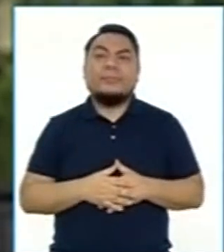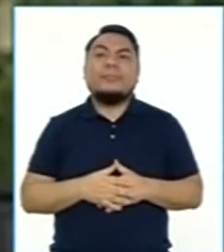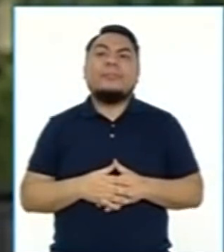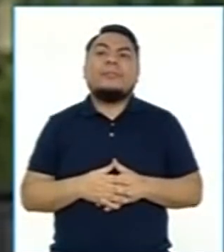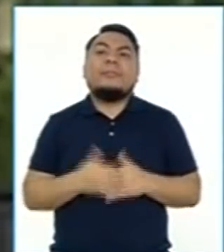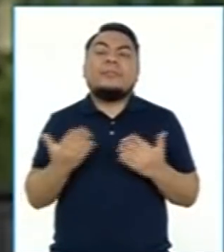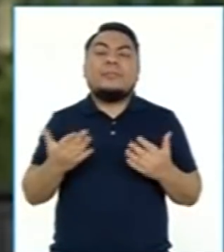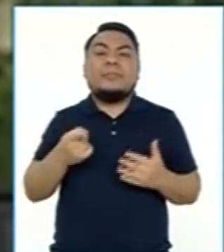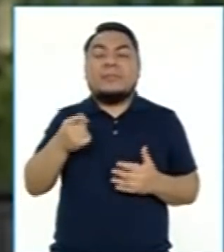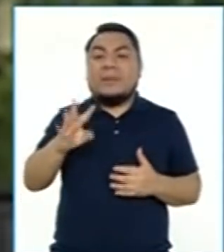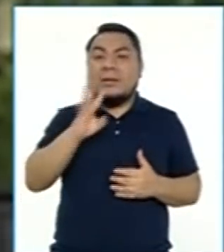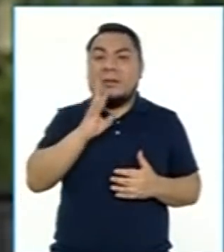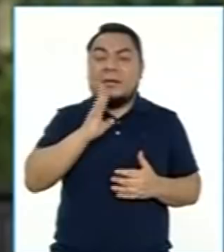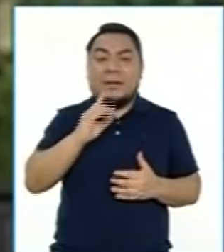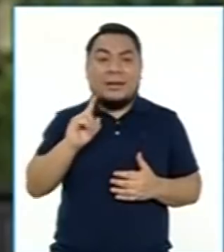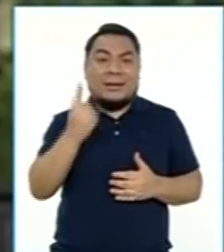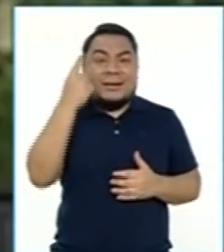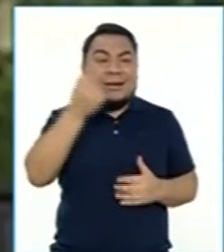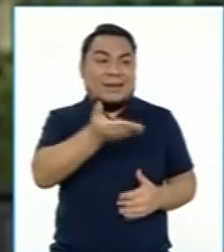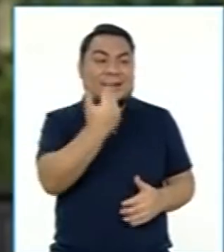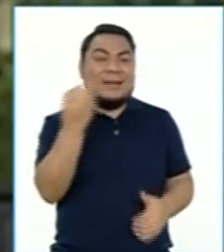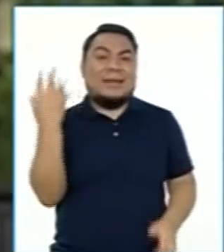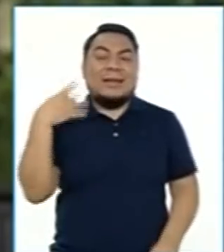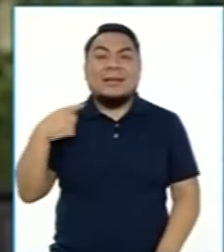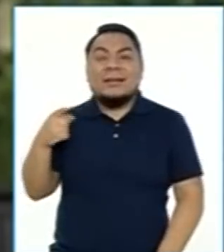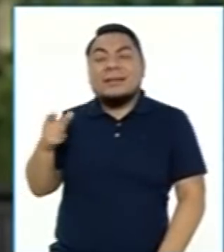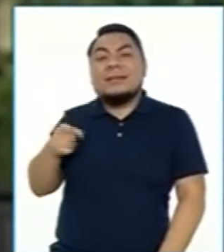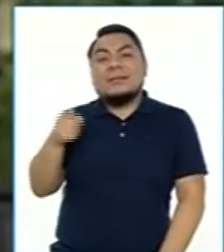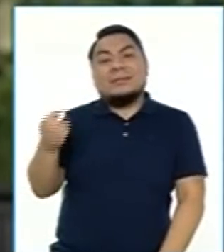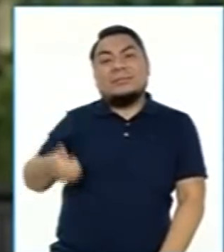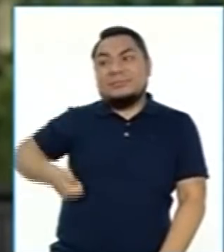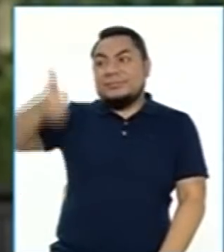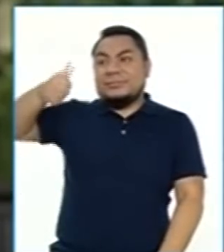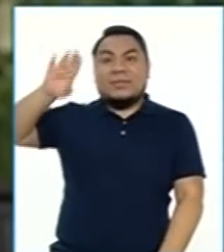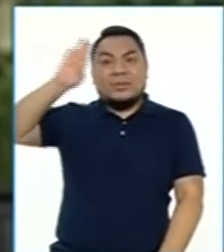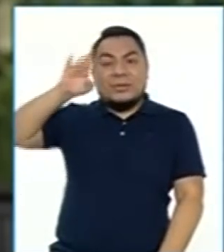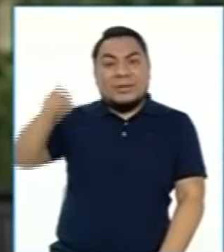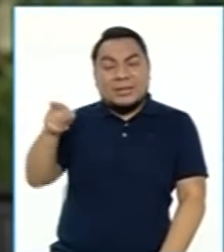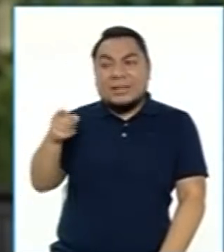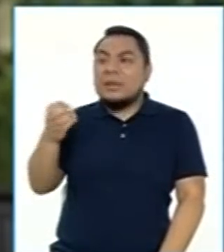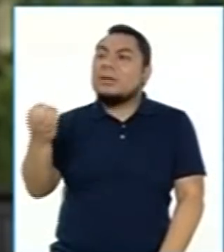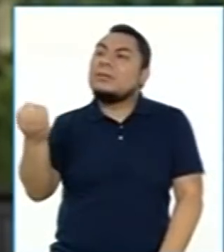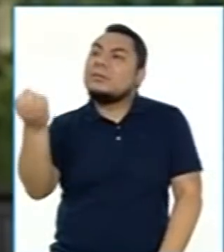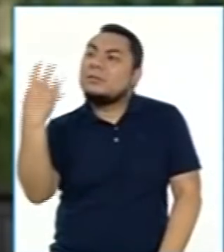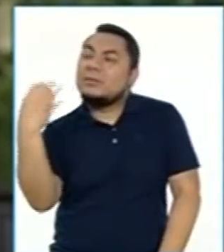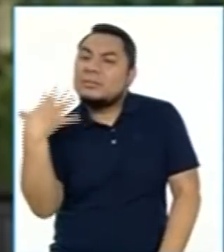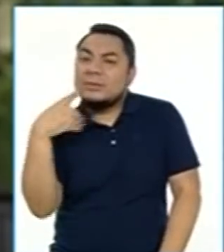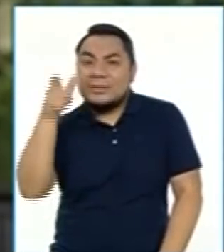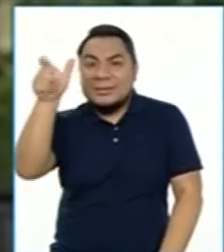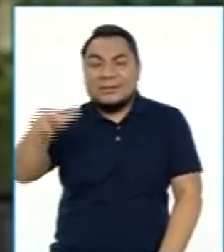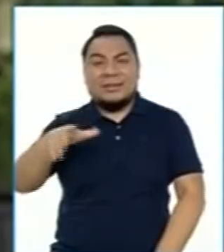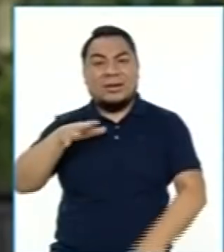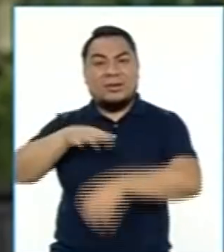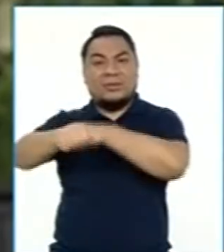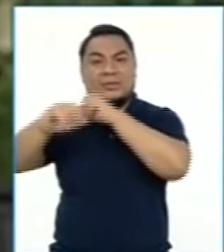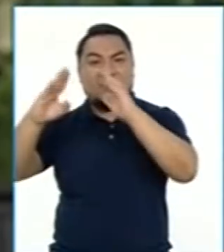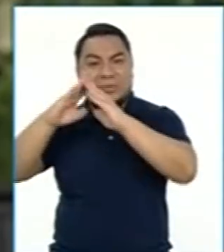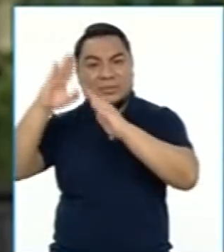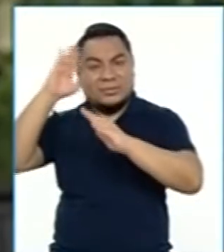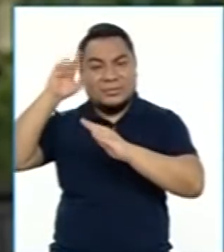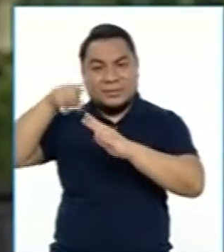la versión inicial que dio el jefe del operativo, en base a las